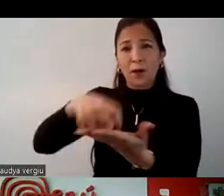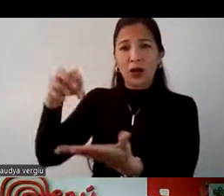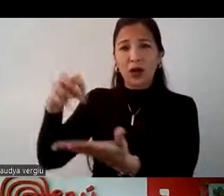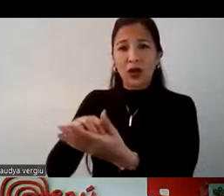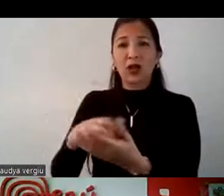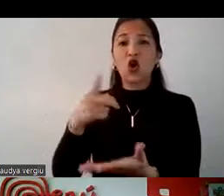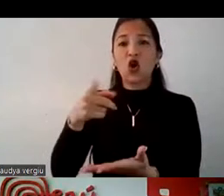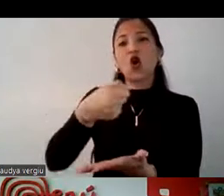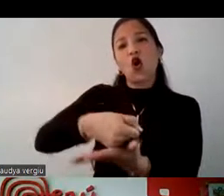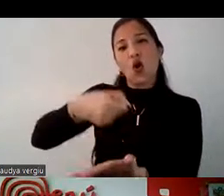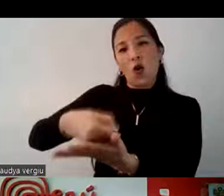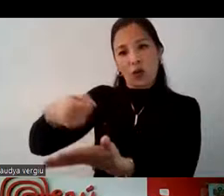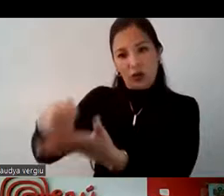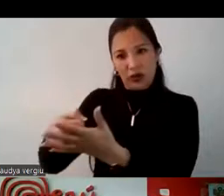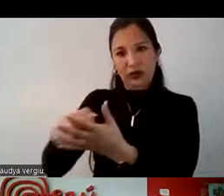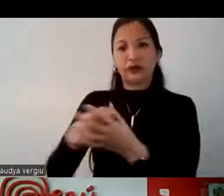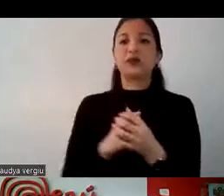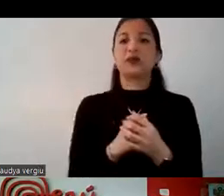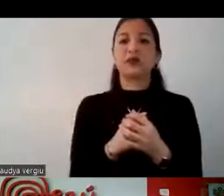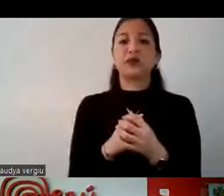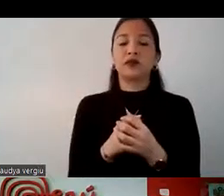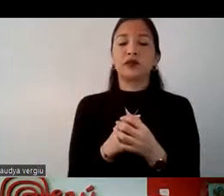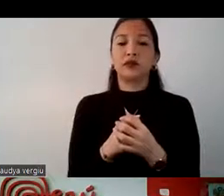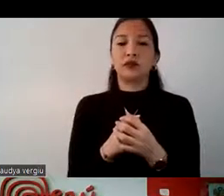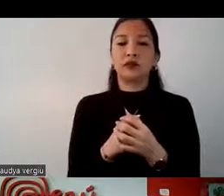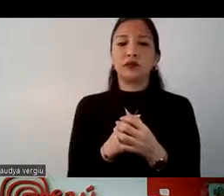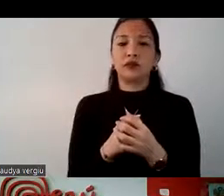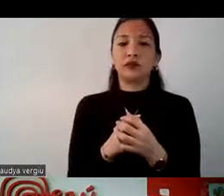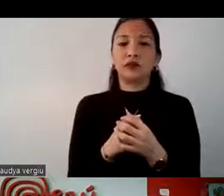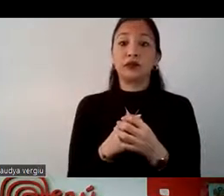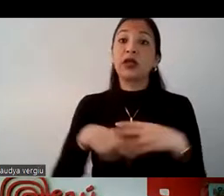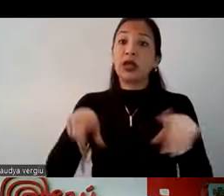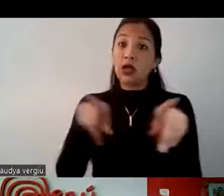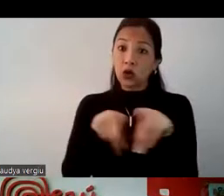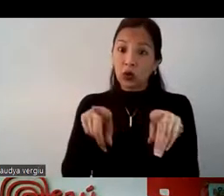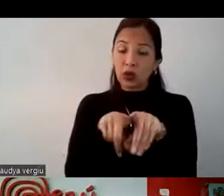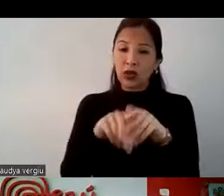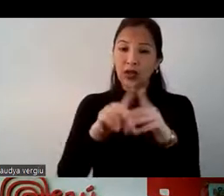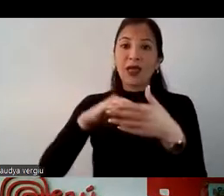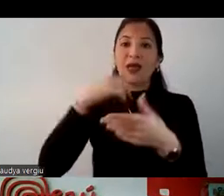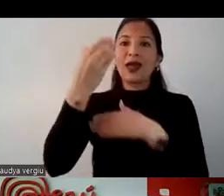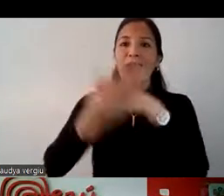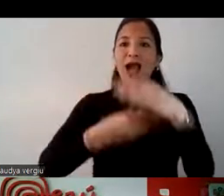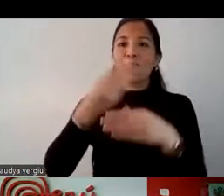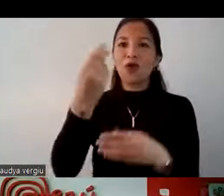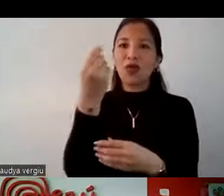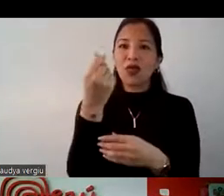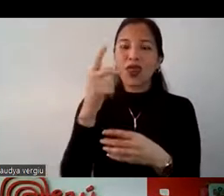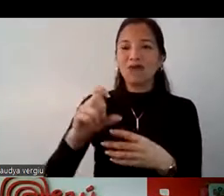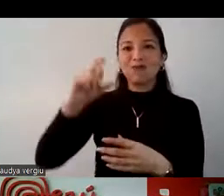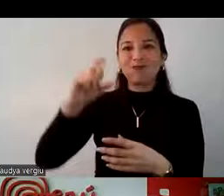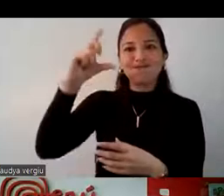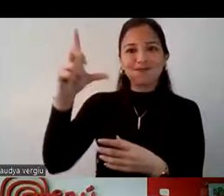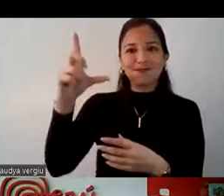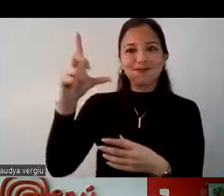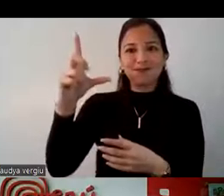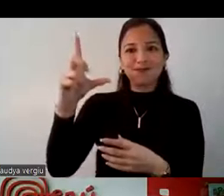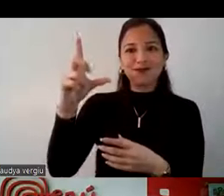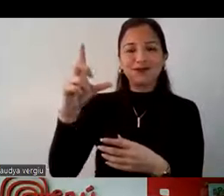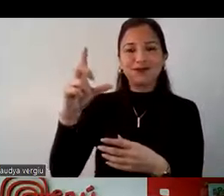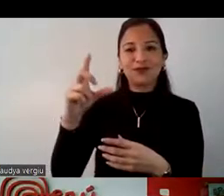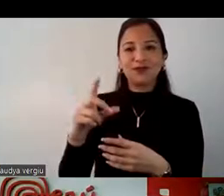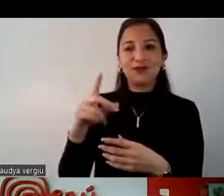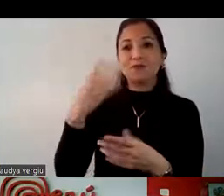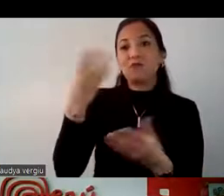compras, ¿ok? Igual, nuevamente, el tipo de cambio favorece mucho, esto les permite incrementar